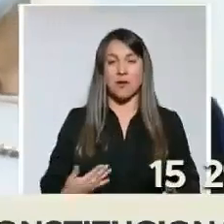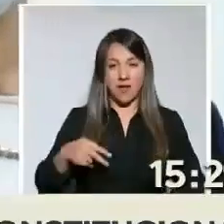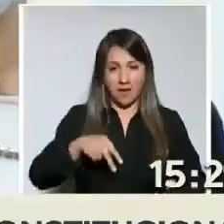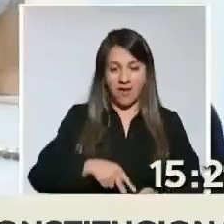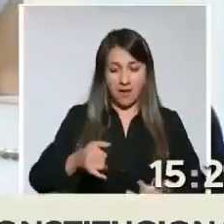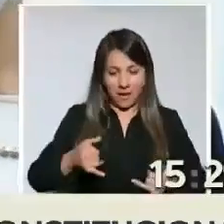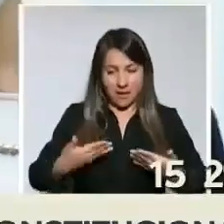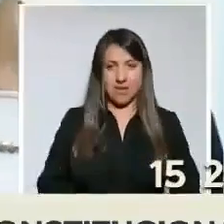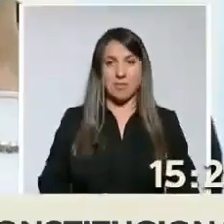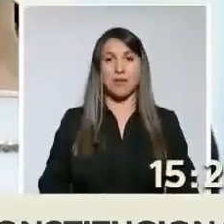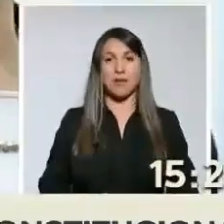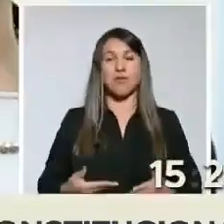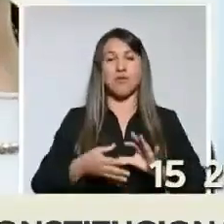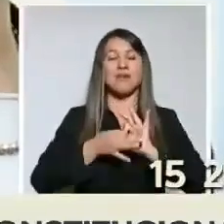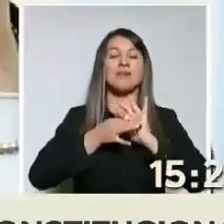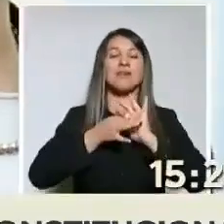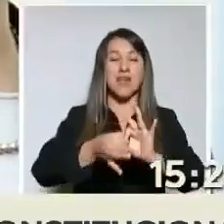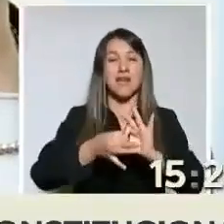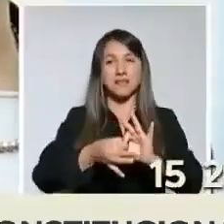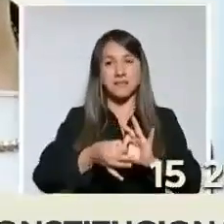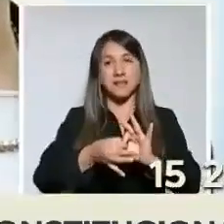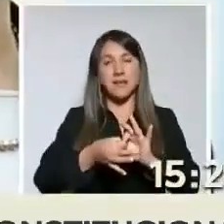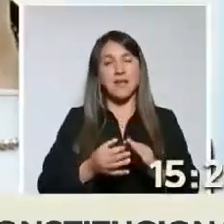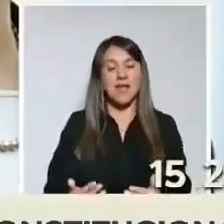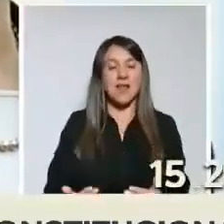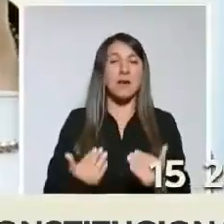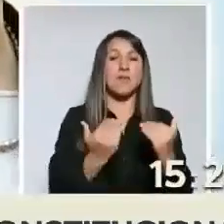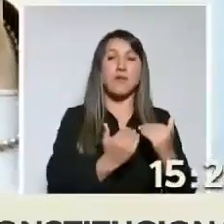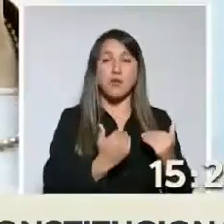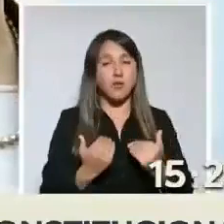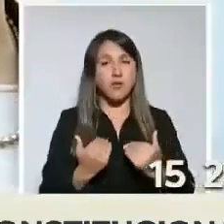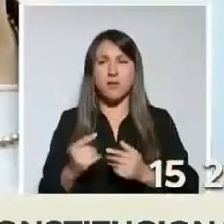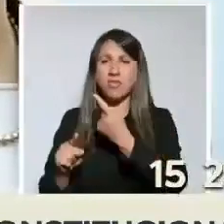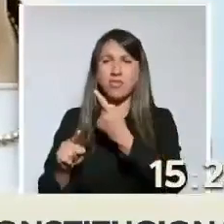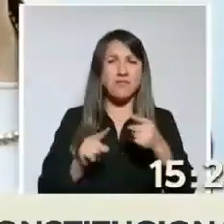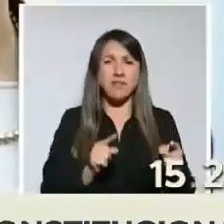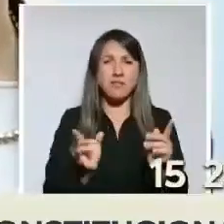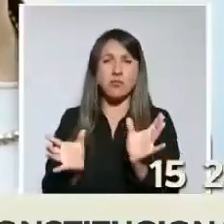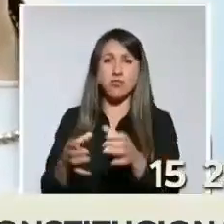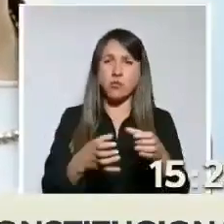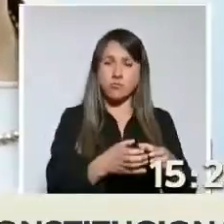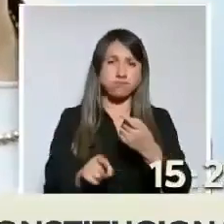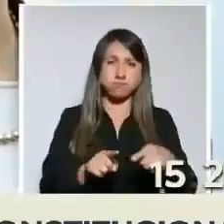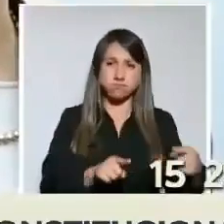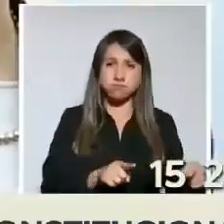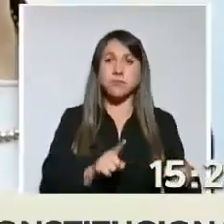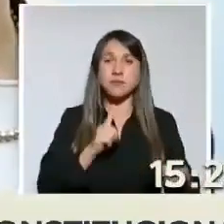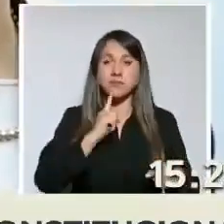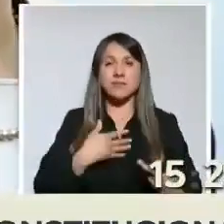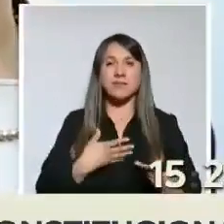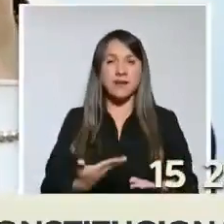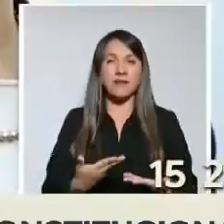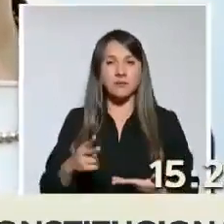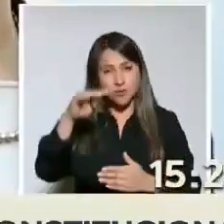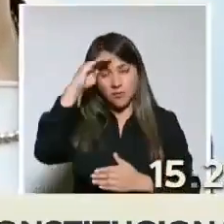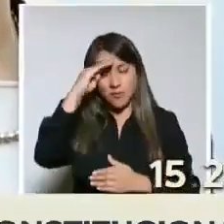estamos. Agradecerle el apoyo a las diferentes coaliciones que entregaron su